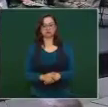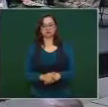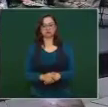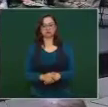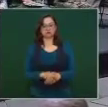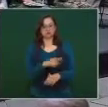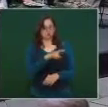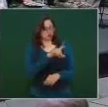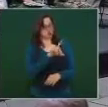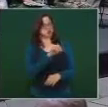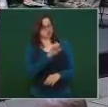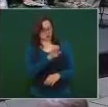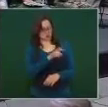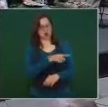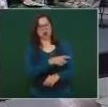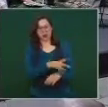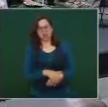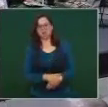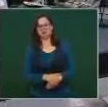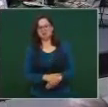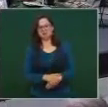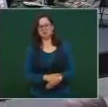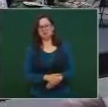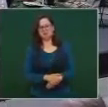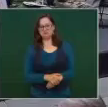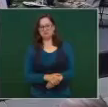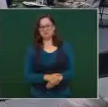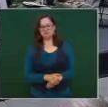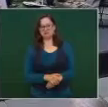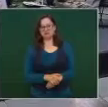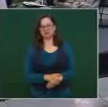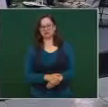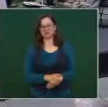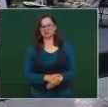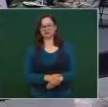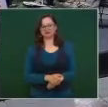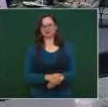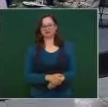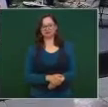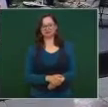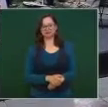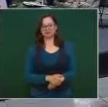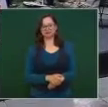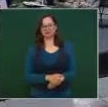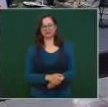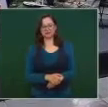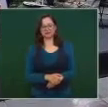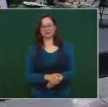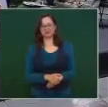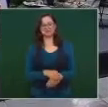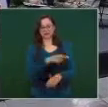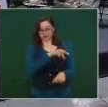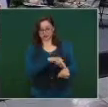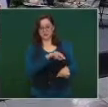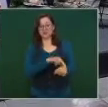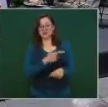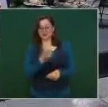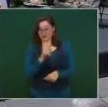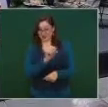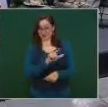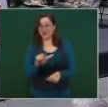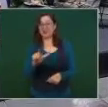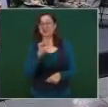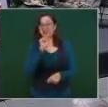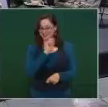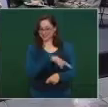como la jefa de gobierno de la Ciudad de México, Claudia Sheinbaum, el secretario de Relaciones Exteriores, Marcelo Elbrad, y el